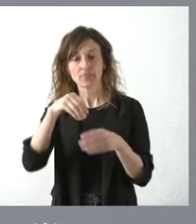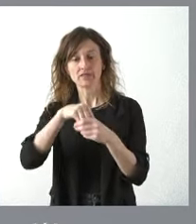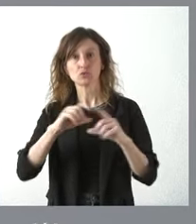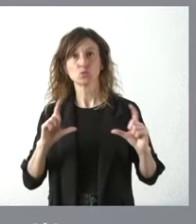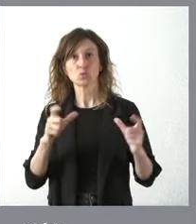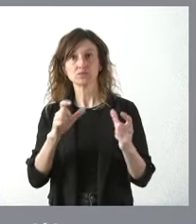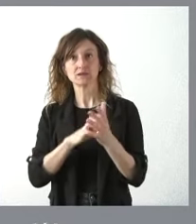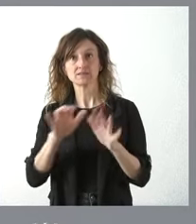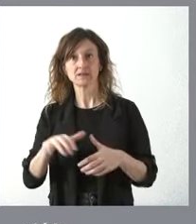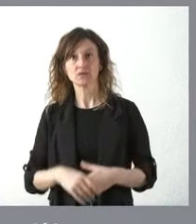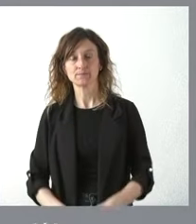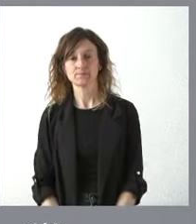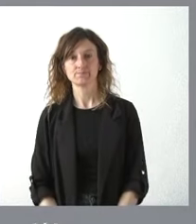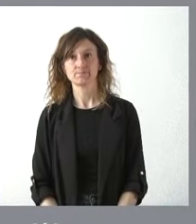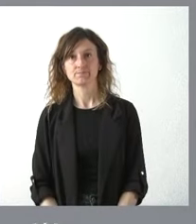Castilla y León